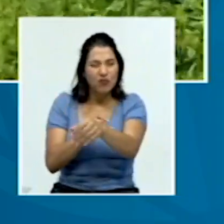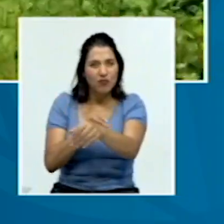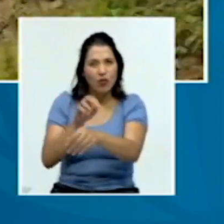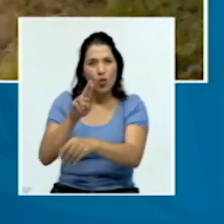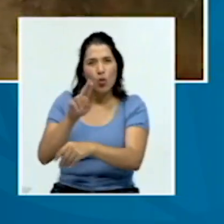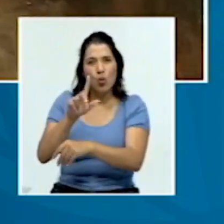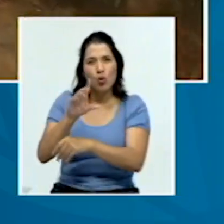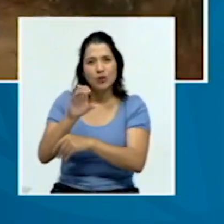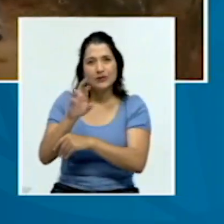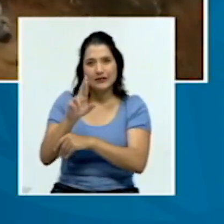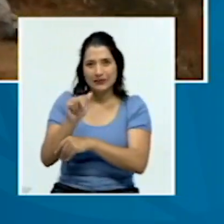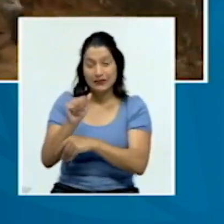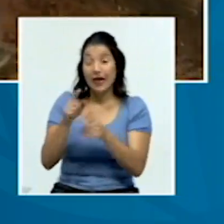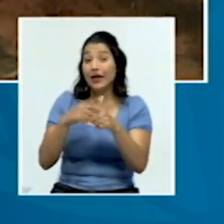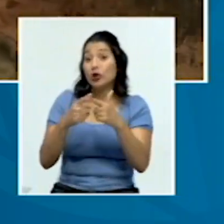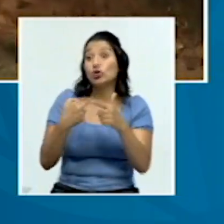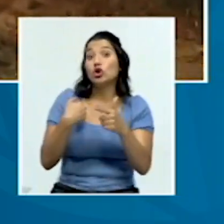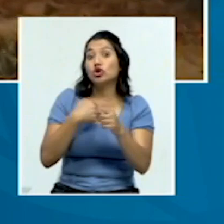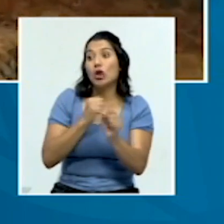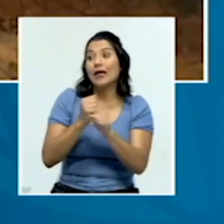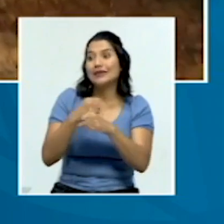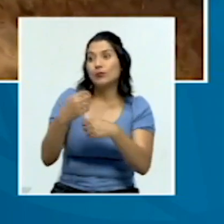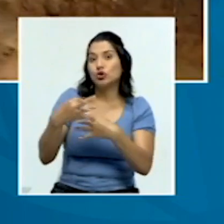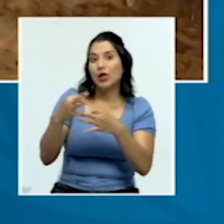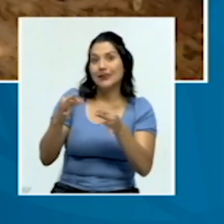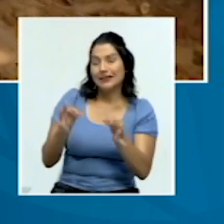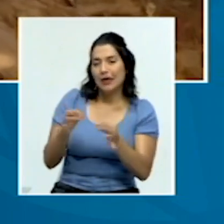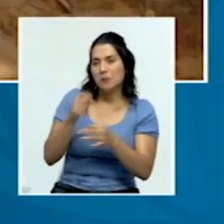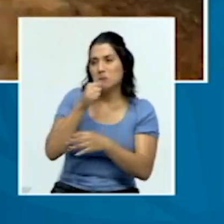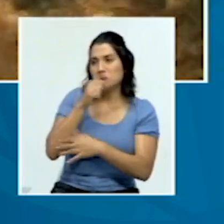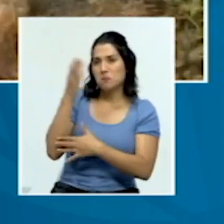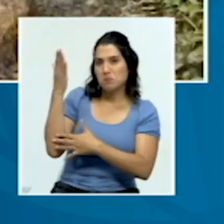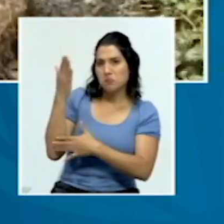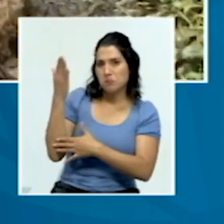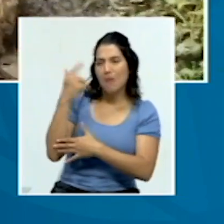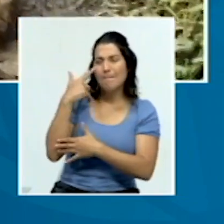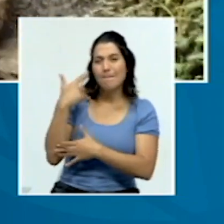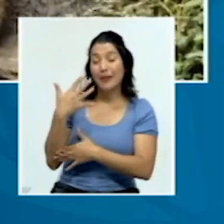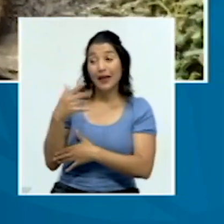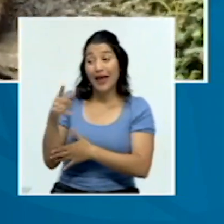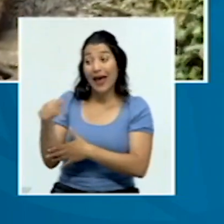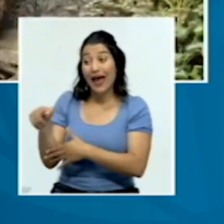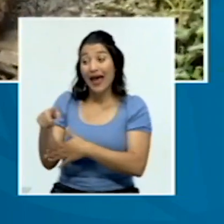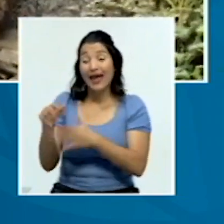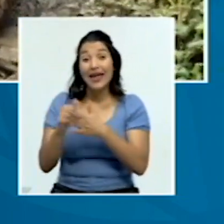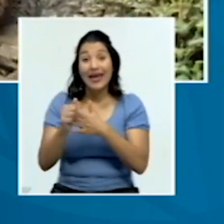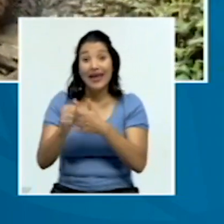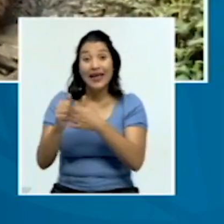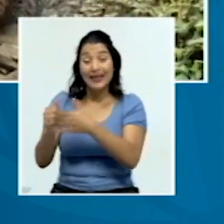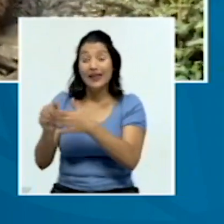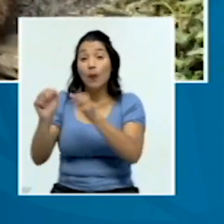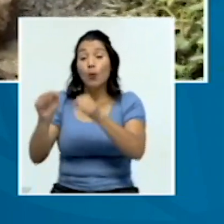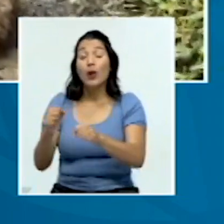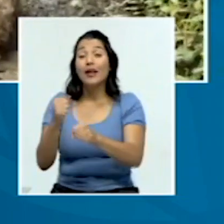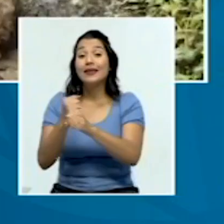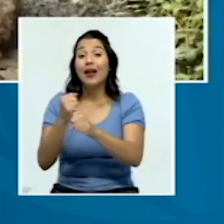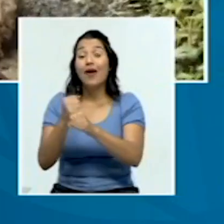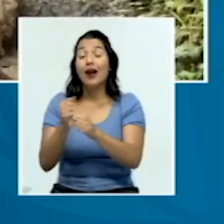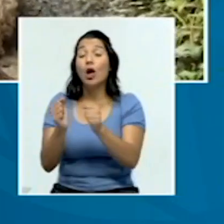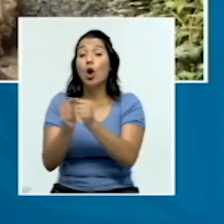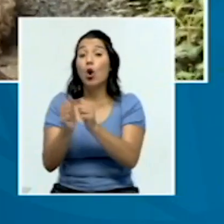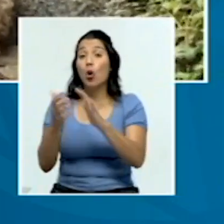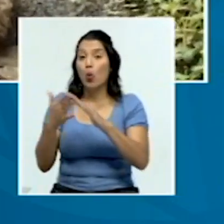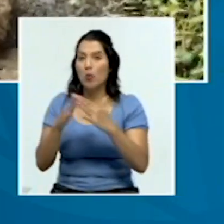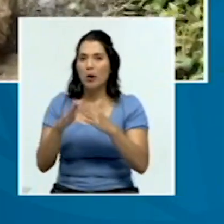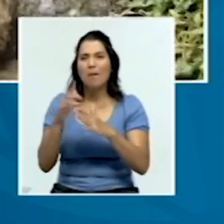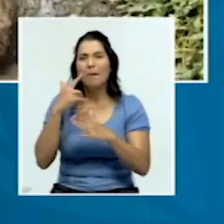modalidades para que los líderes puedan trabajar con diferentes puntos dentro de las mismas comunidades en territorio